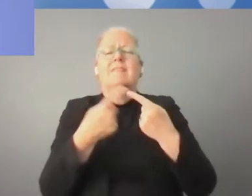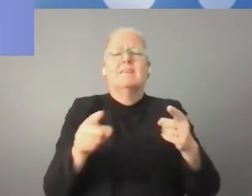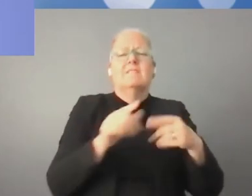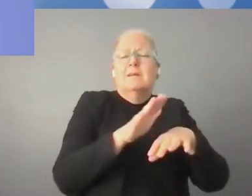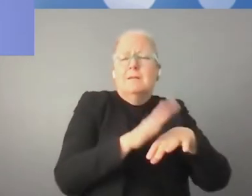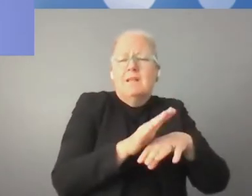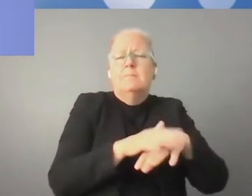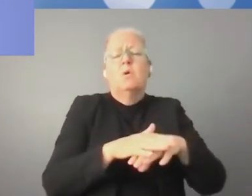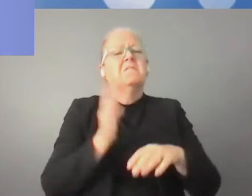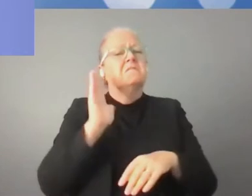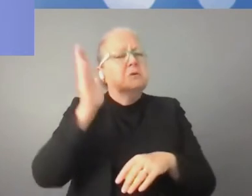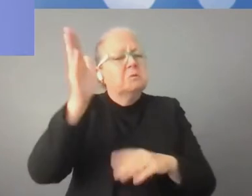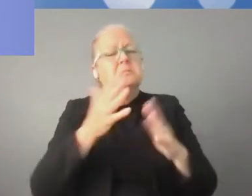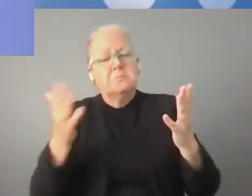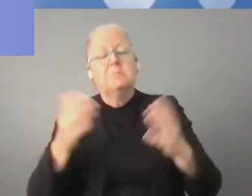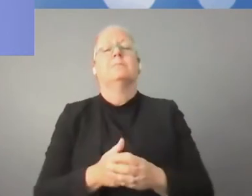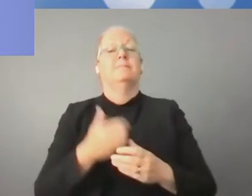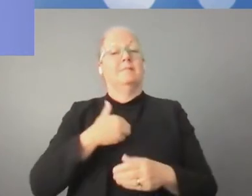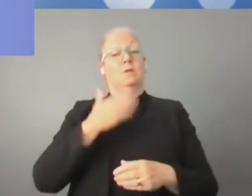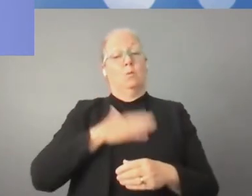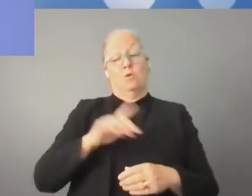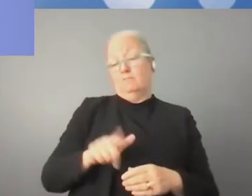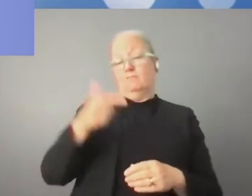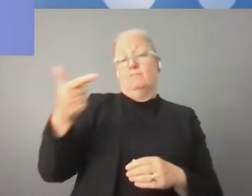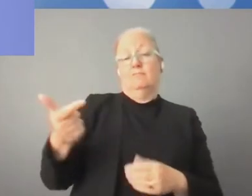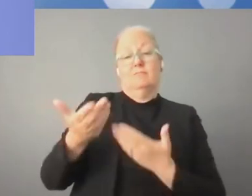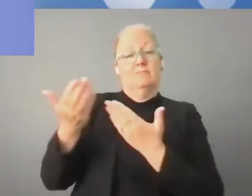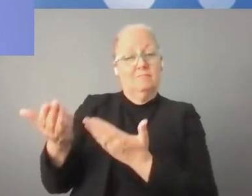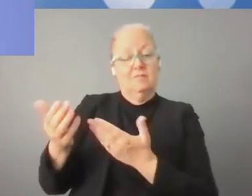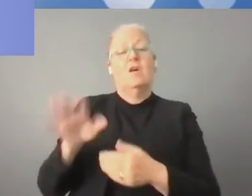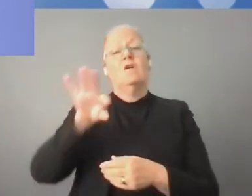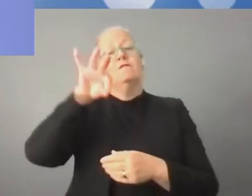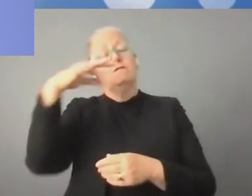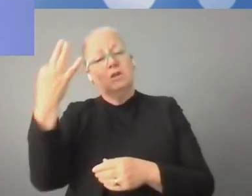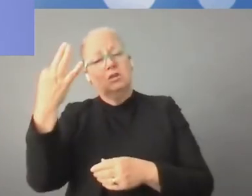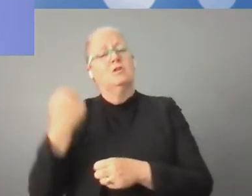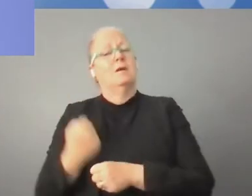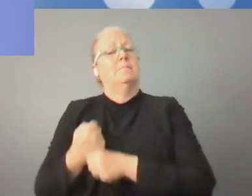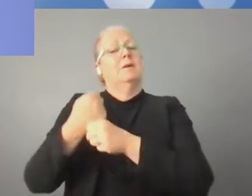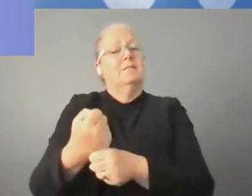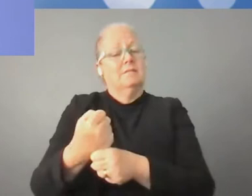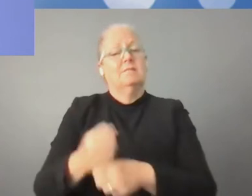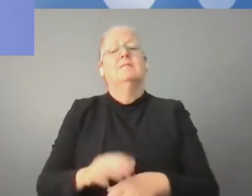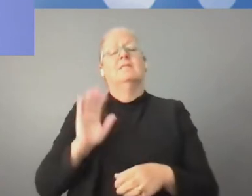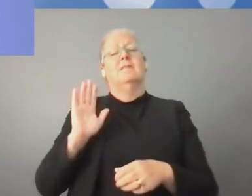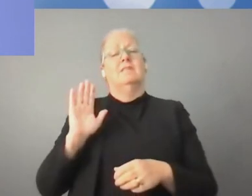inteligencia artificial. Hablamos de la libertad de actividad económica online.